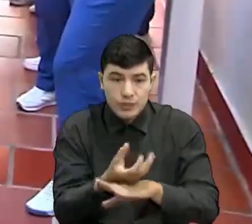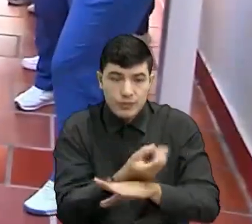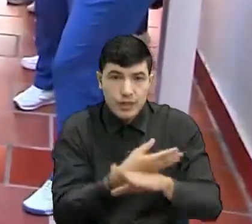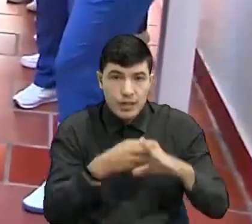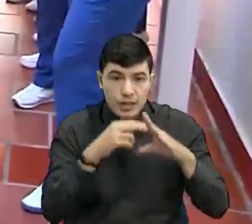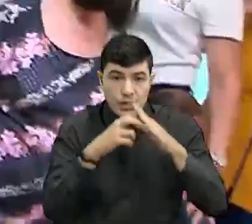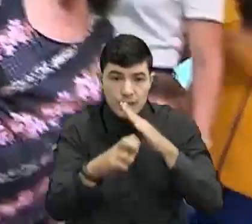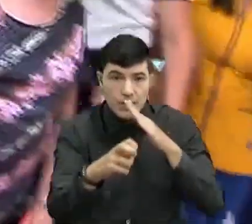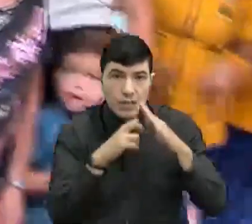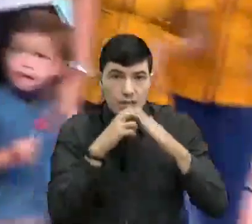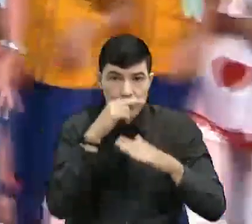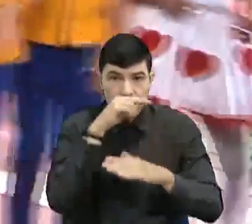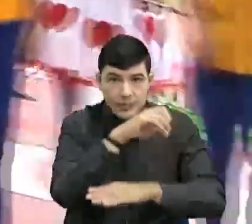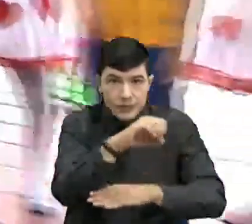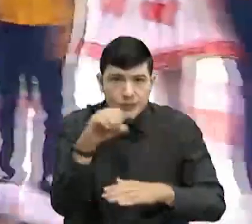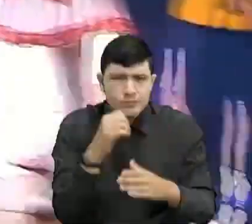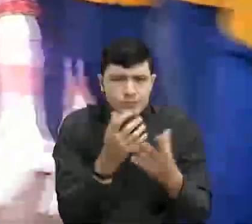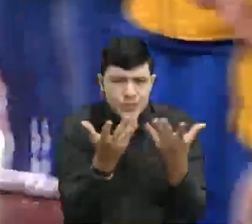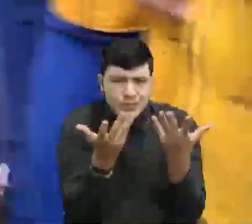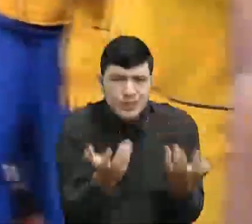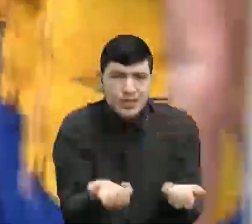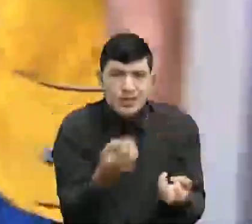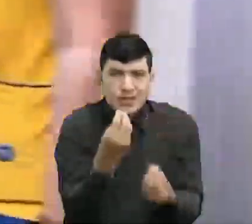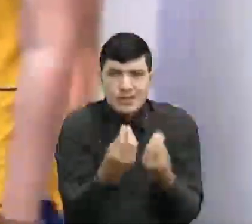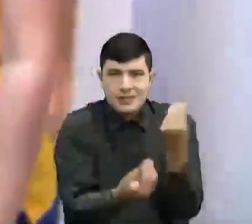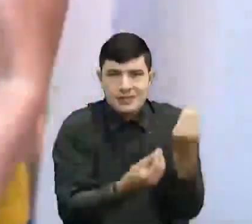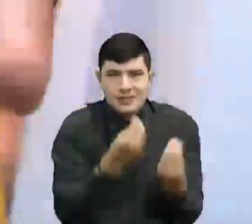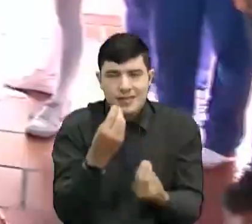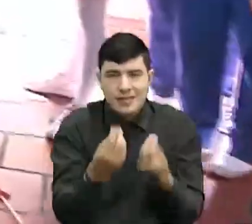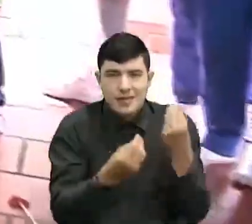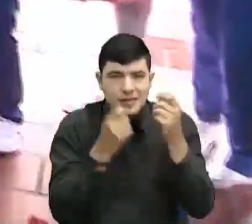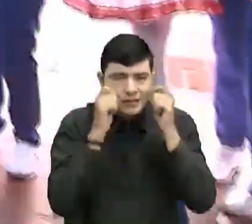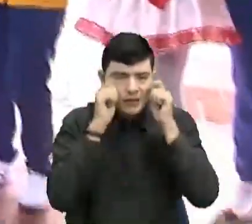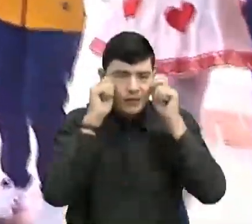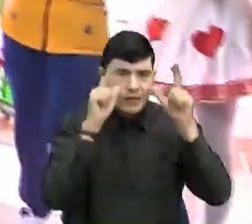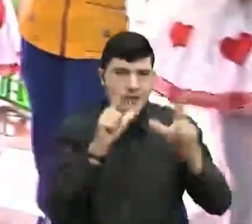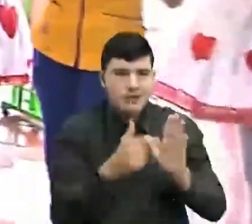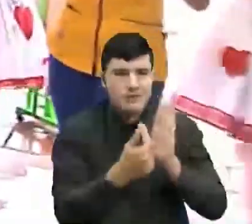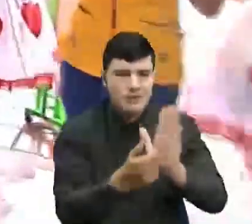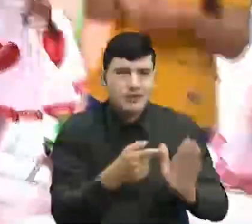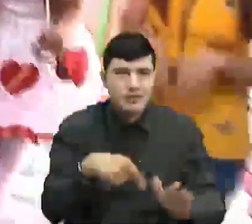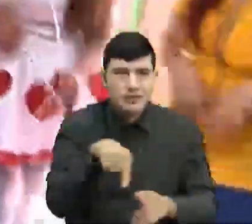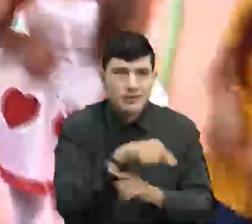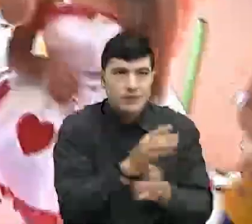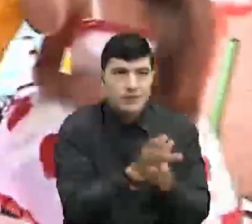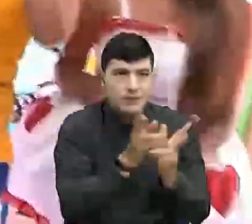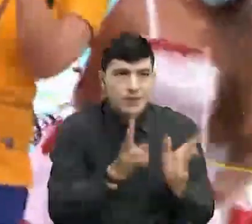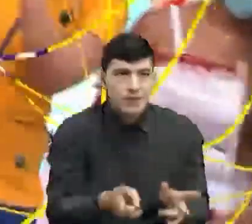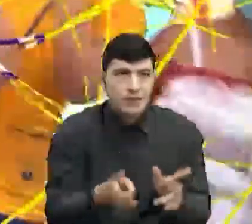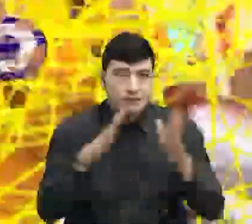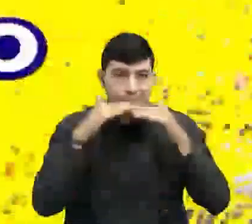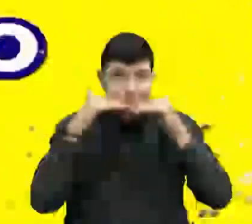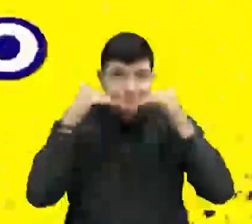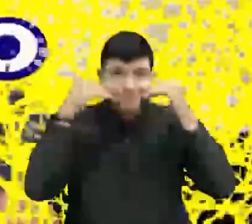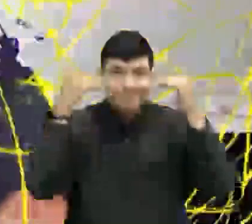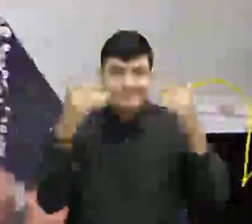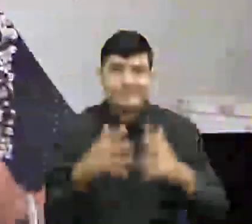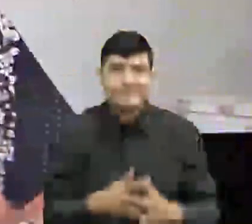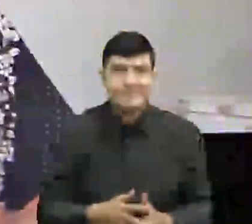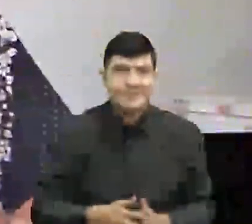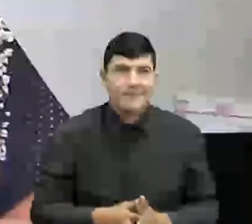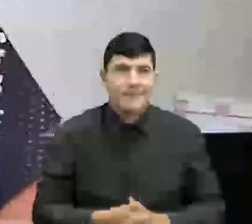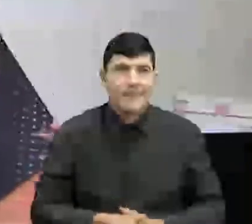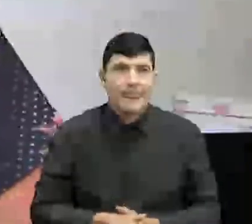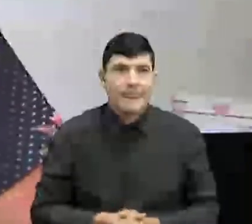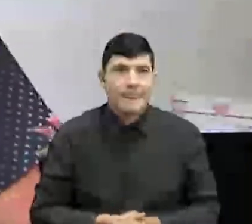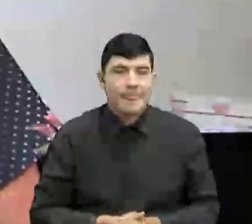Primer Paso quiso hacer algo inolvidable y sacarles una sonrisa a estos chiquitines en tiempo de amor y amistad. Se